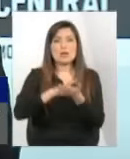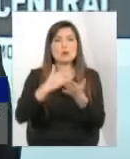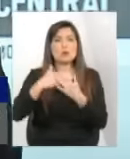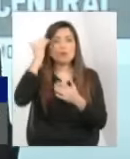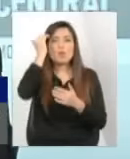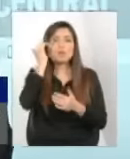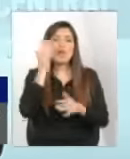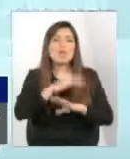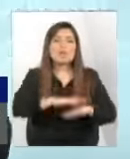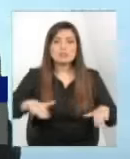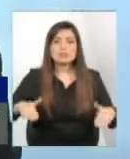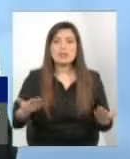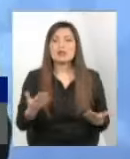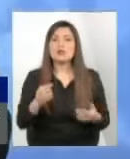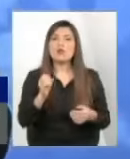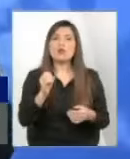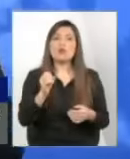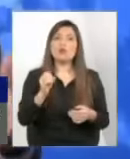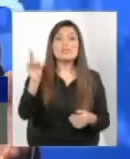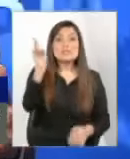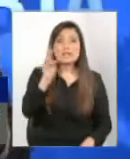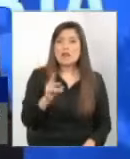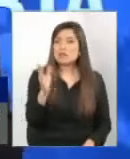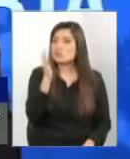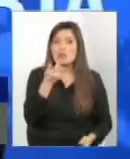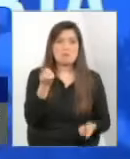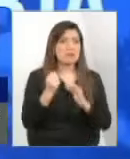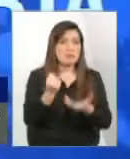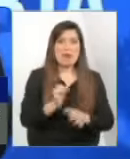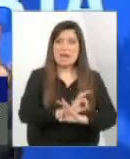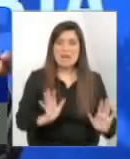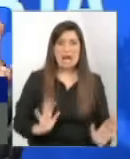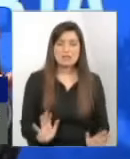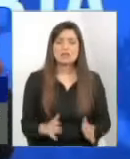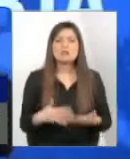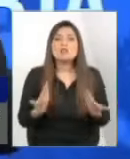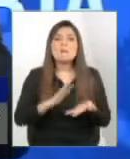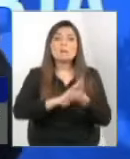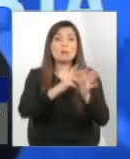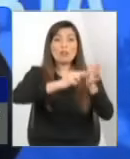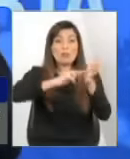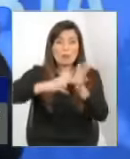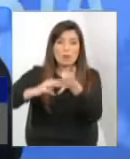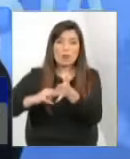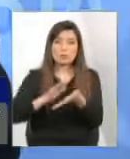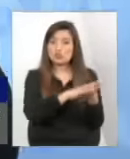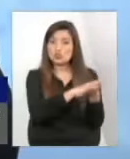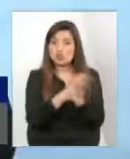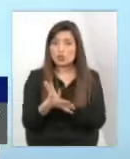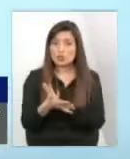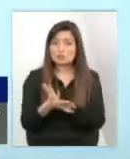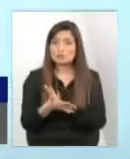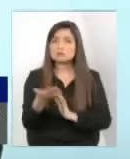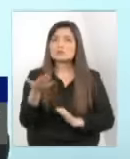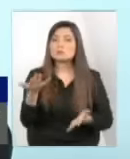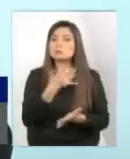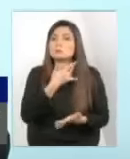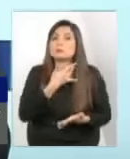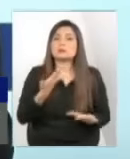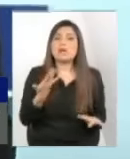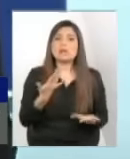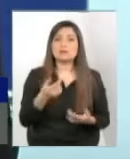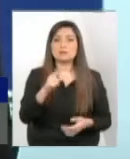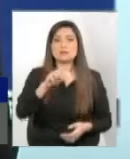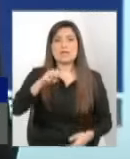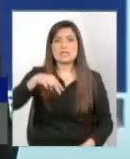de salud mental complejas el Senade no tiene ningún recurso bueno en la agustión entonces claro todas esas problemáticas terminan impactando fuertemente a